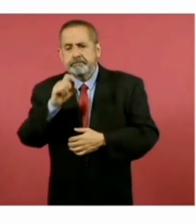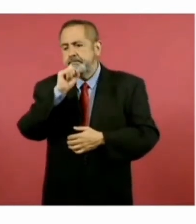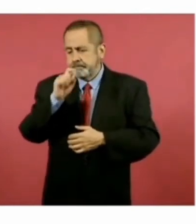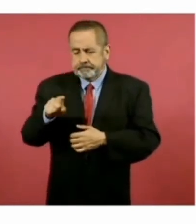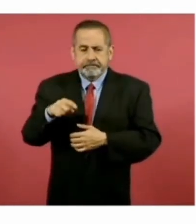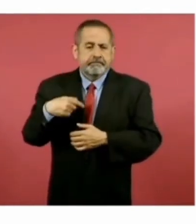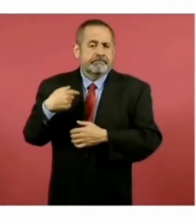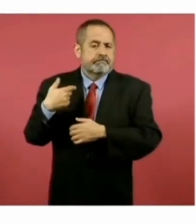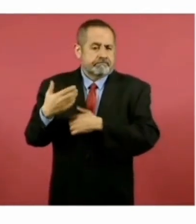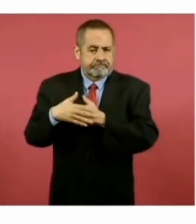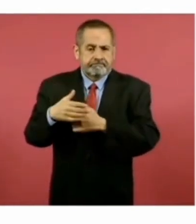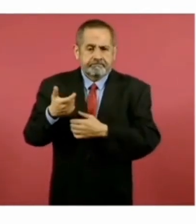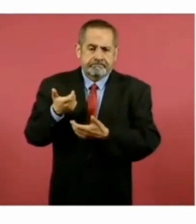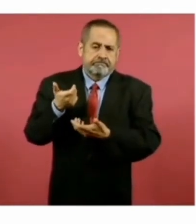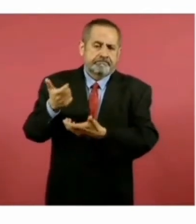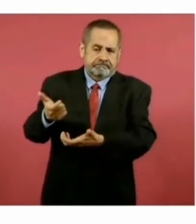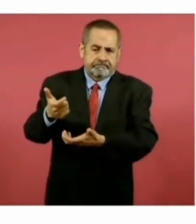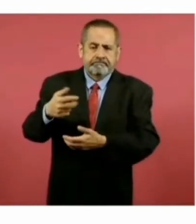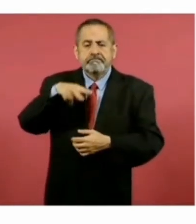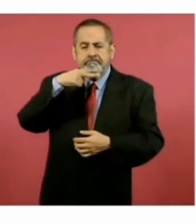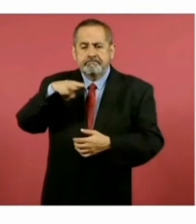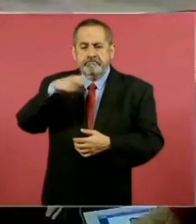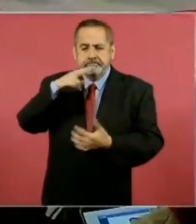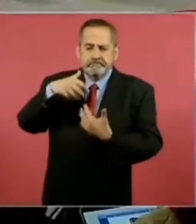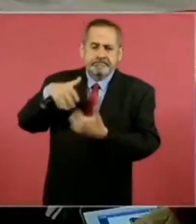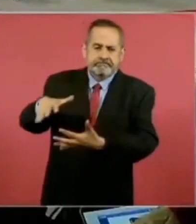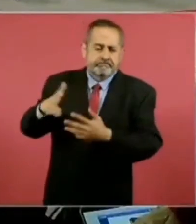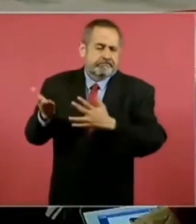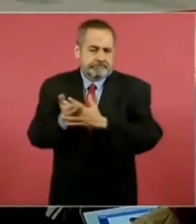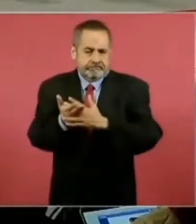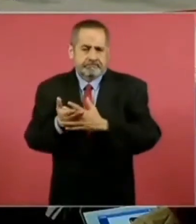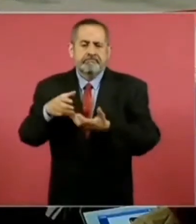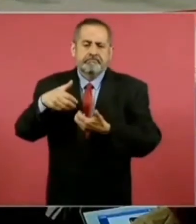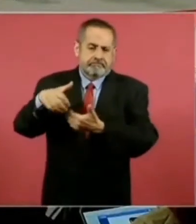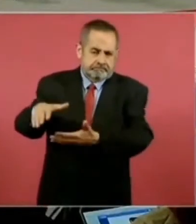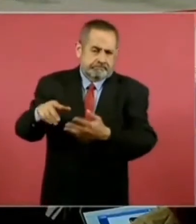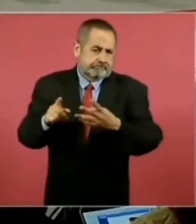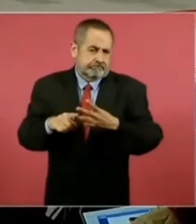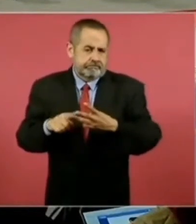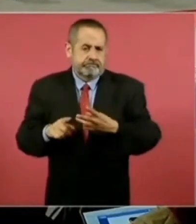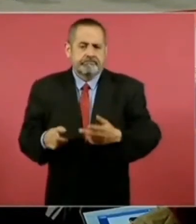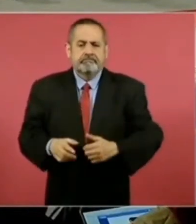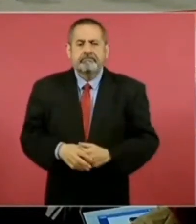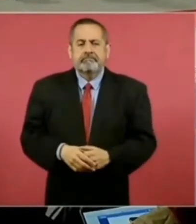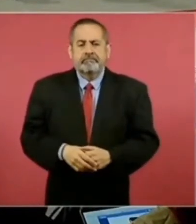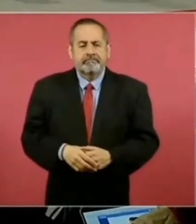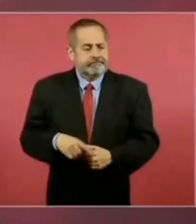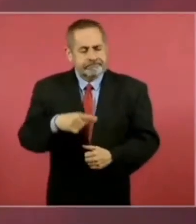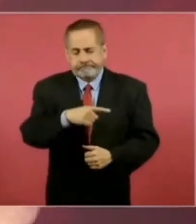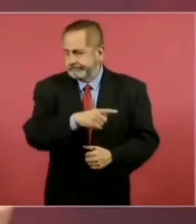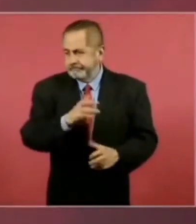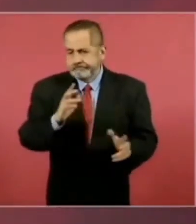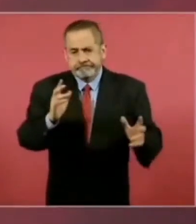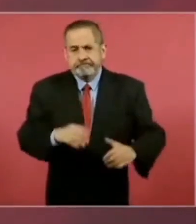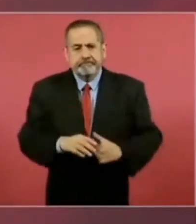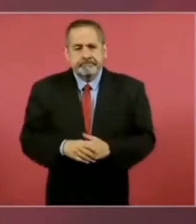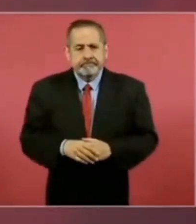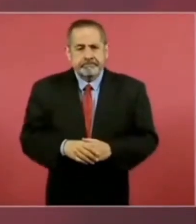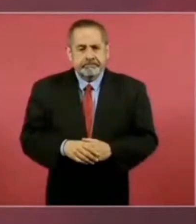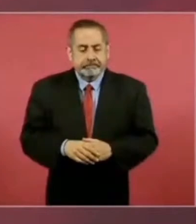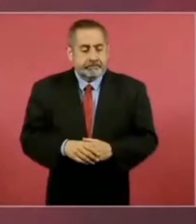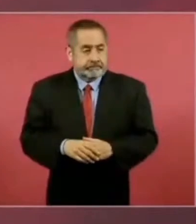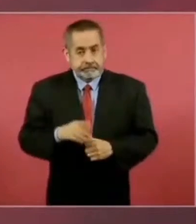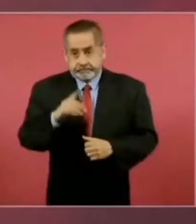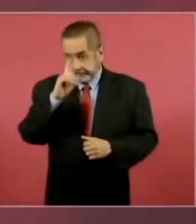el pago de la segunda parte del aguinaldo. Así se las gastan. Pero si creen que